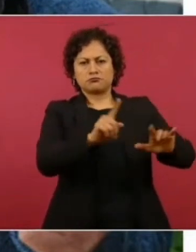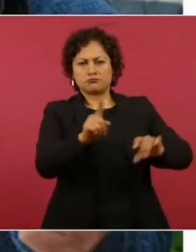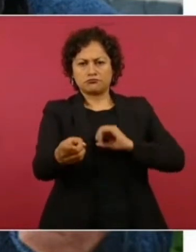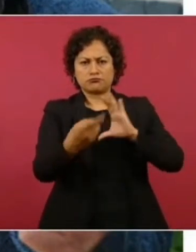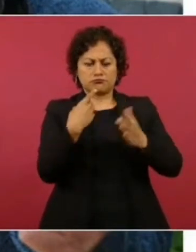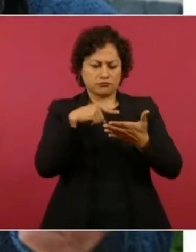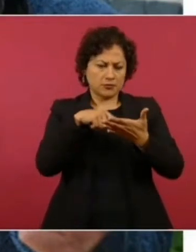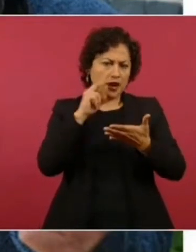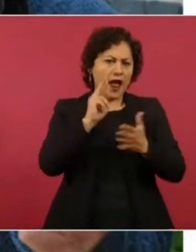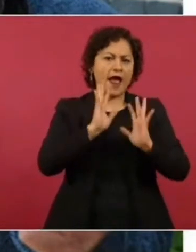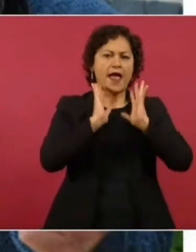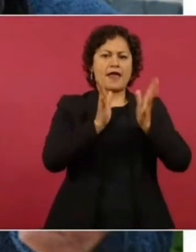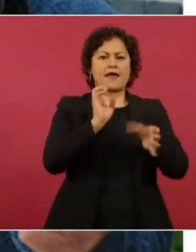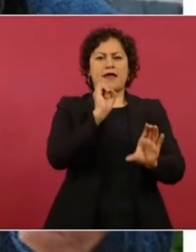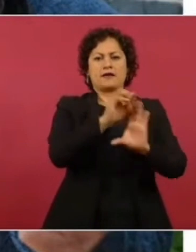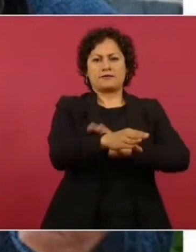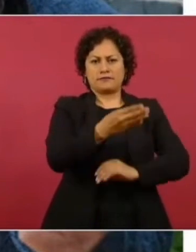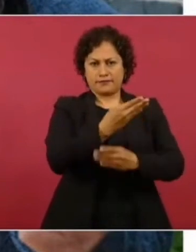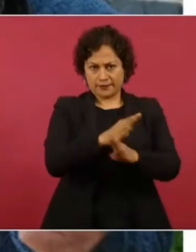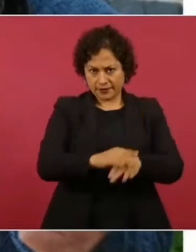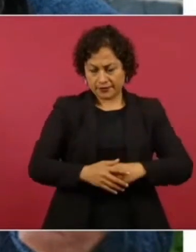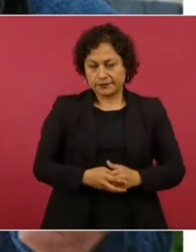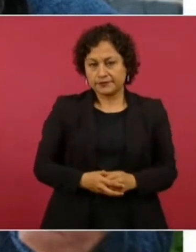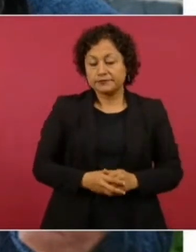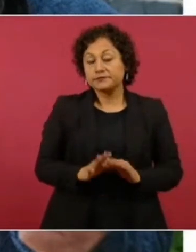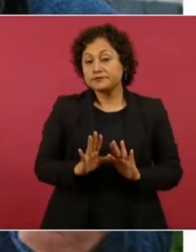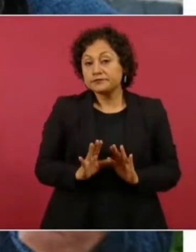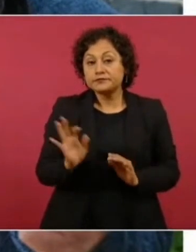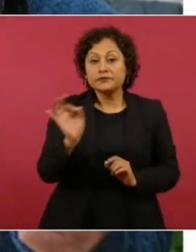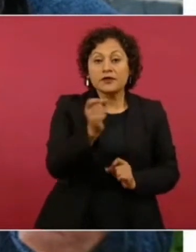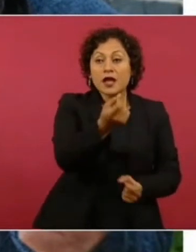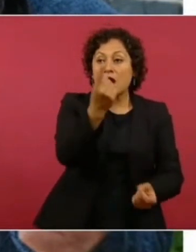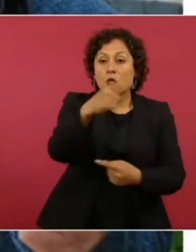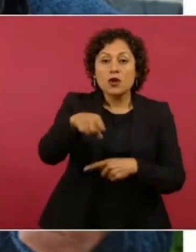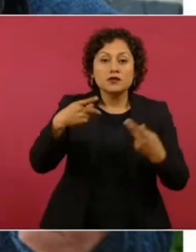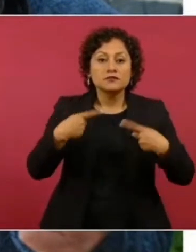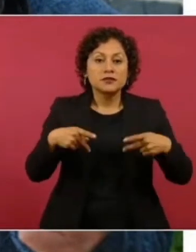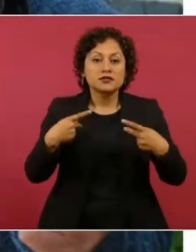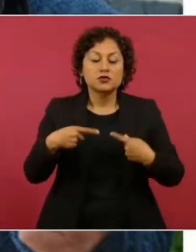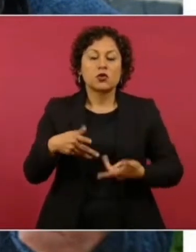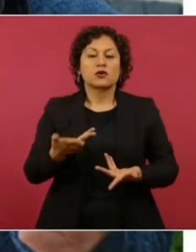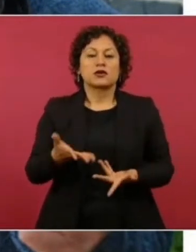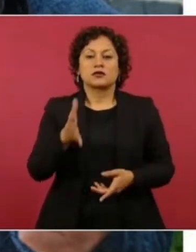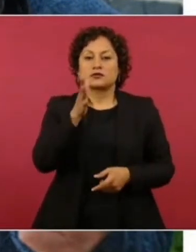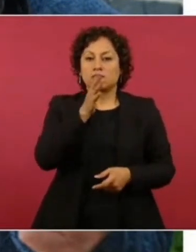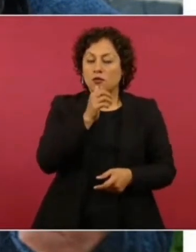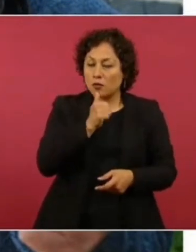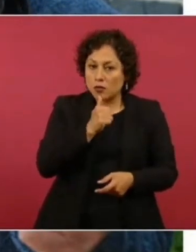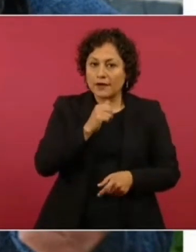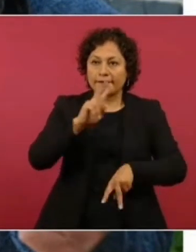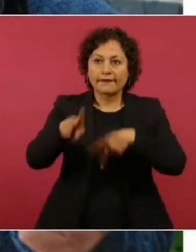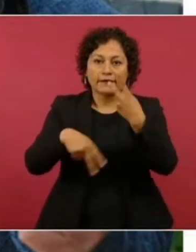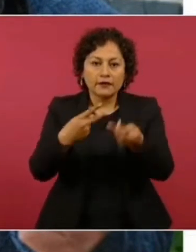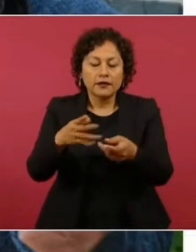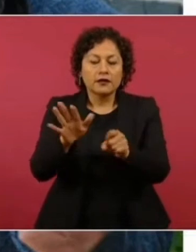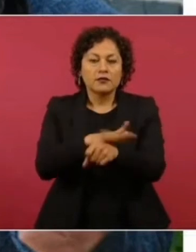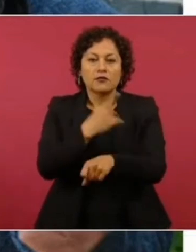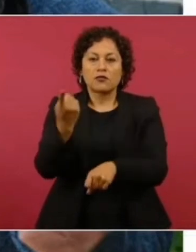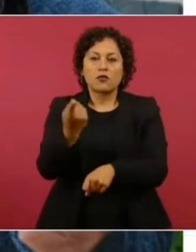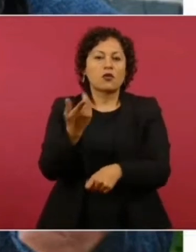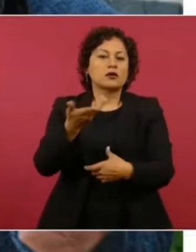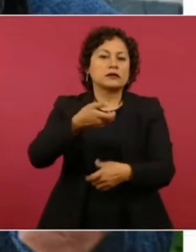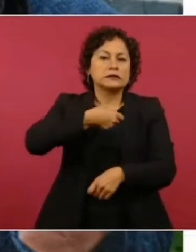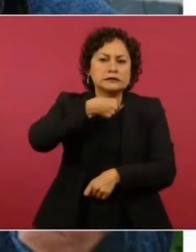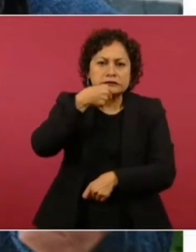razón hay personas que tienen difícil movilidad, que ya tienen avanzada edad, que no tienen